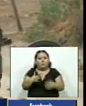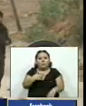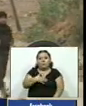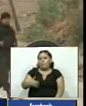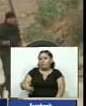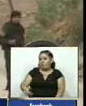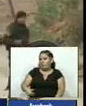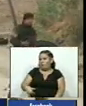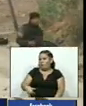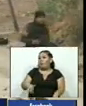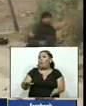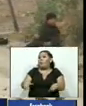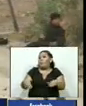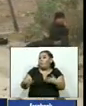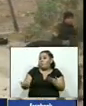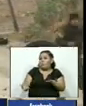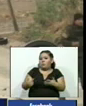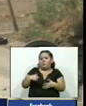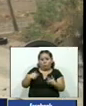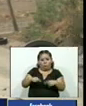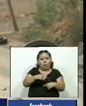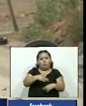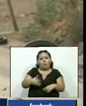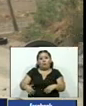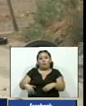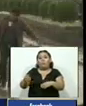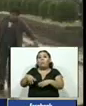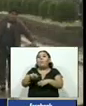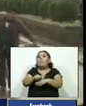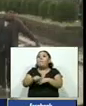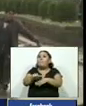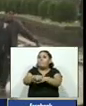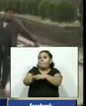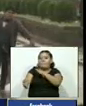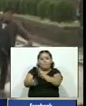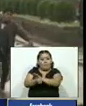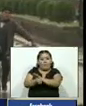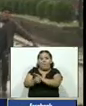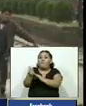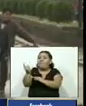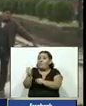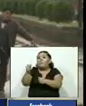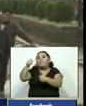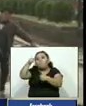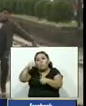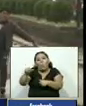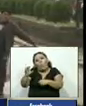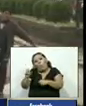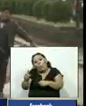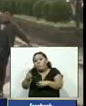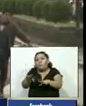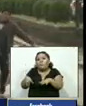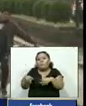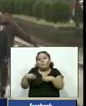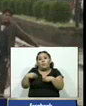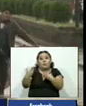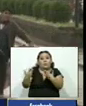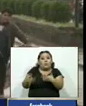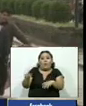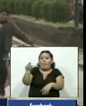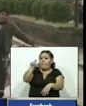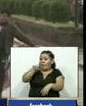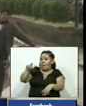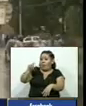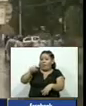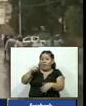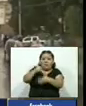porque la asamblea legislativa de Bolivia no ha aceptado ni rechazado su renuncia la cual presentó luego de semanas de